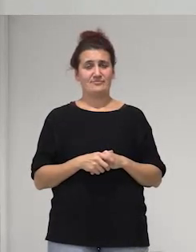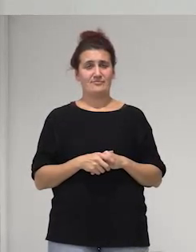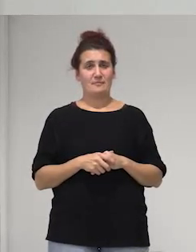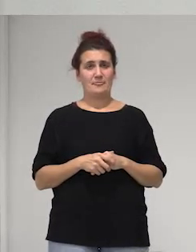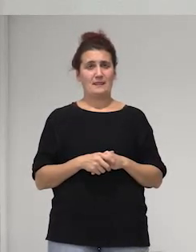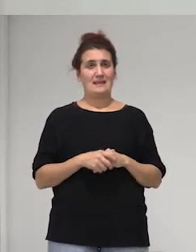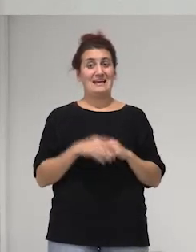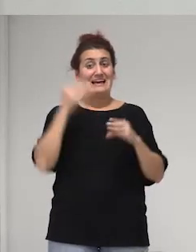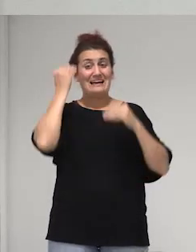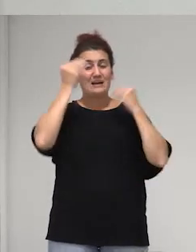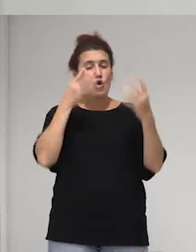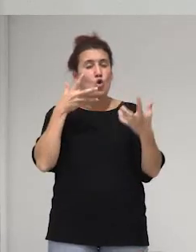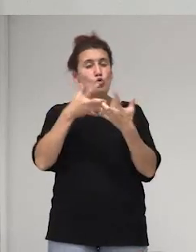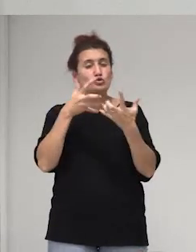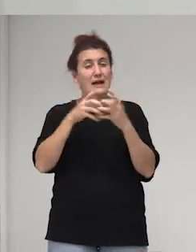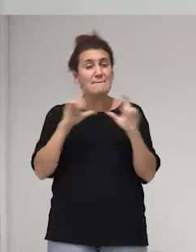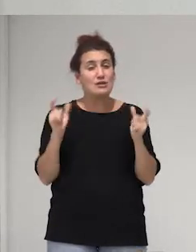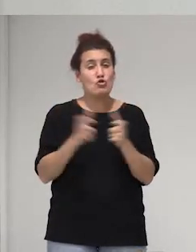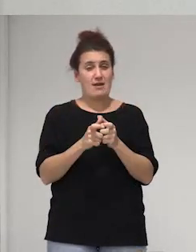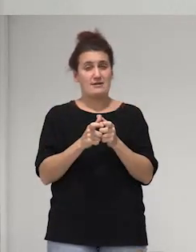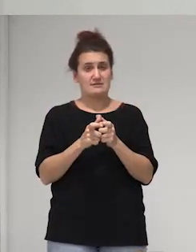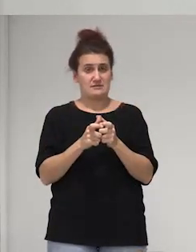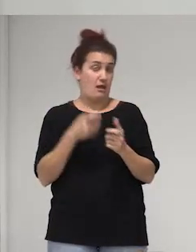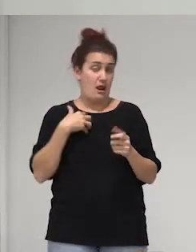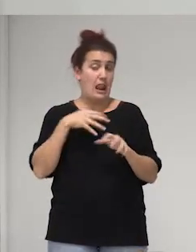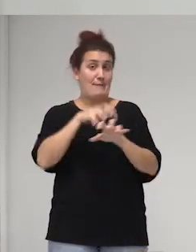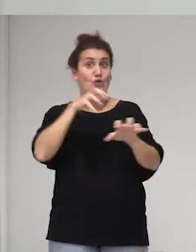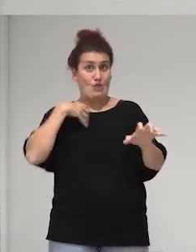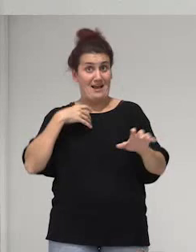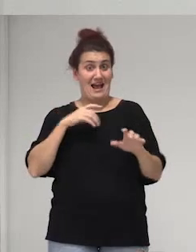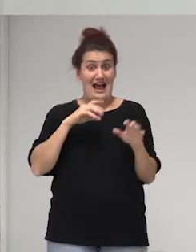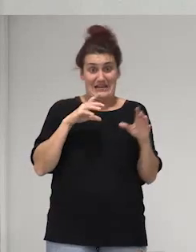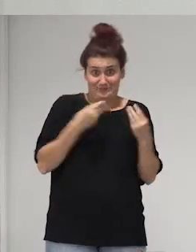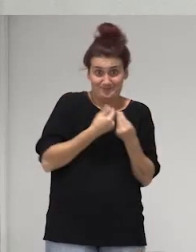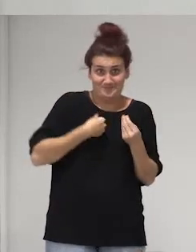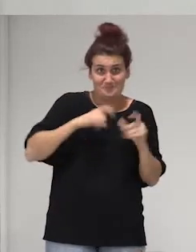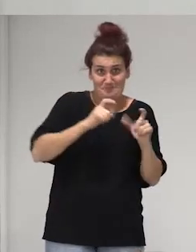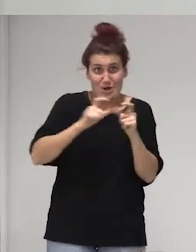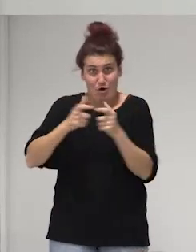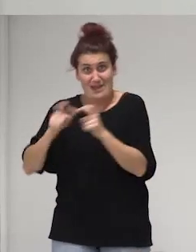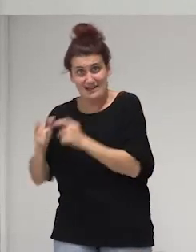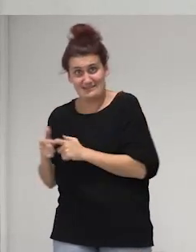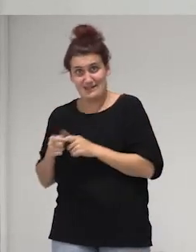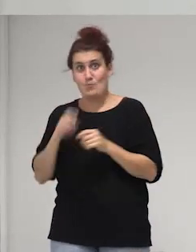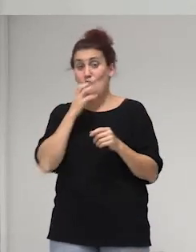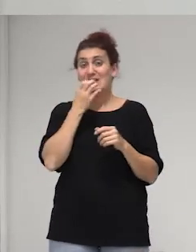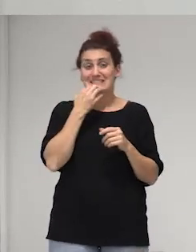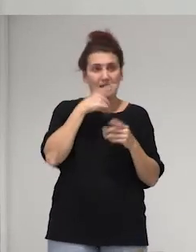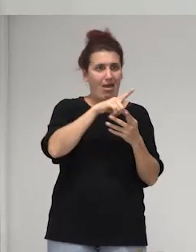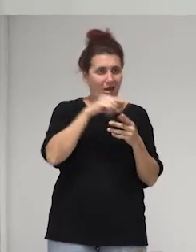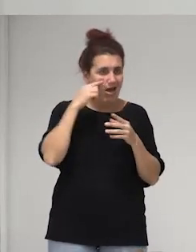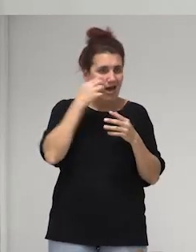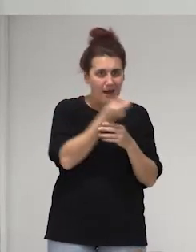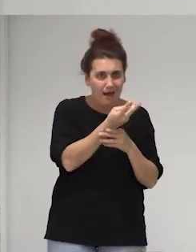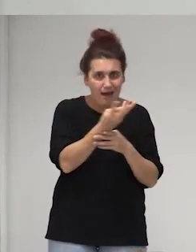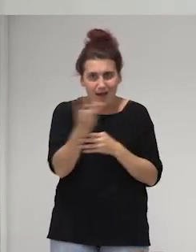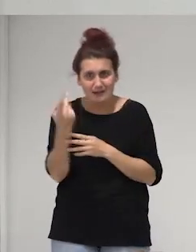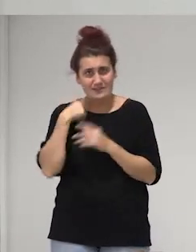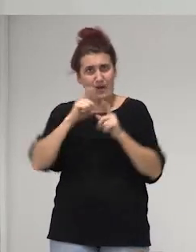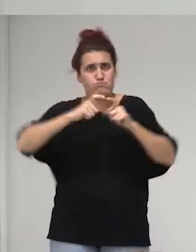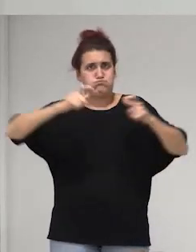de las minorías que somos la mayoría porque si contáramos fuéramos más que todo esto